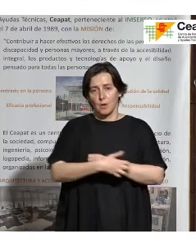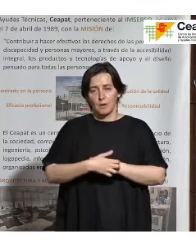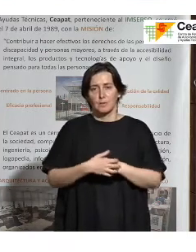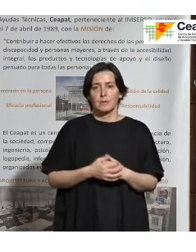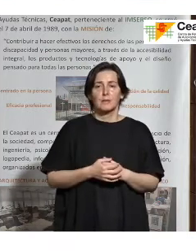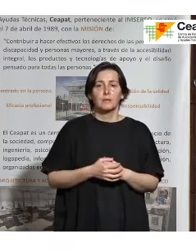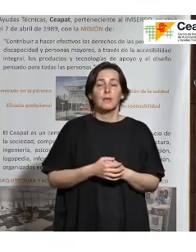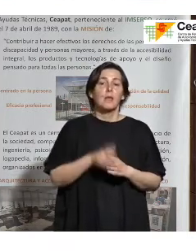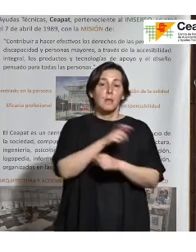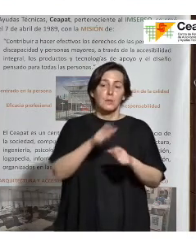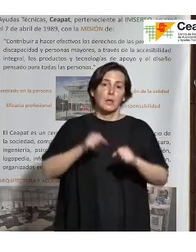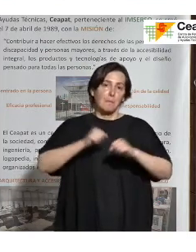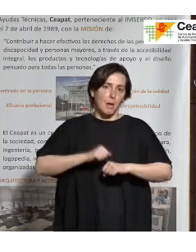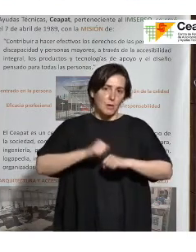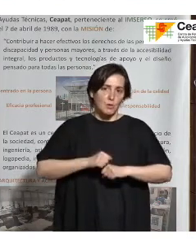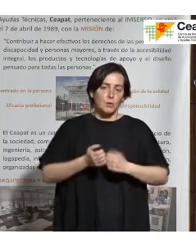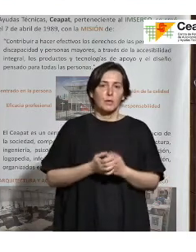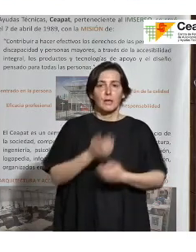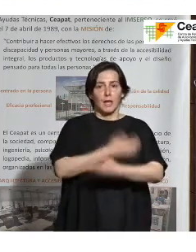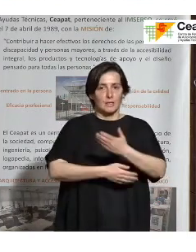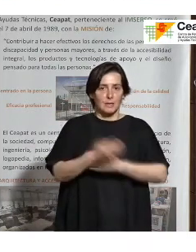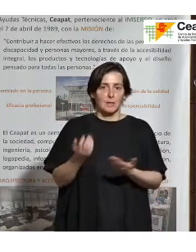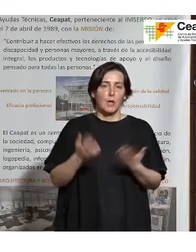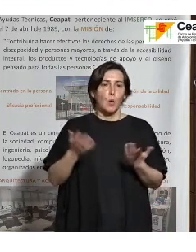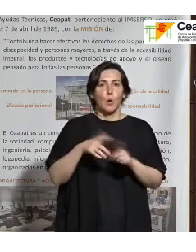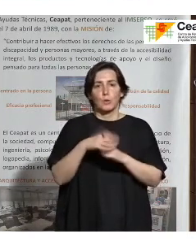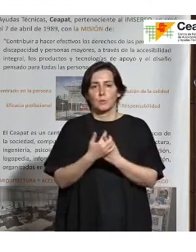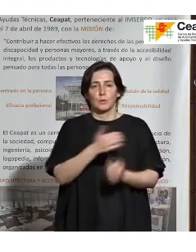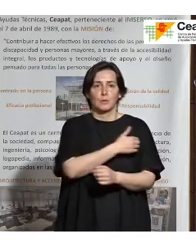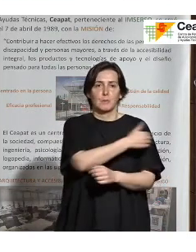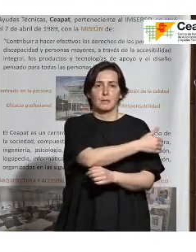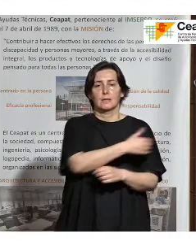personas mayores con discapacidad o en situación de dependencia.